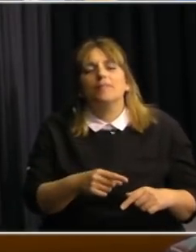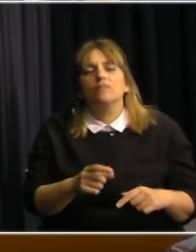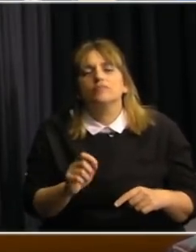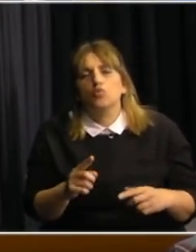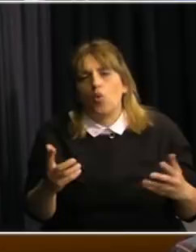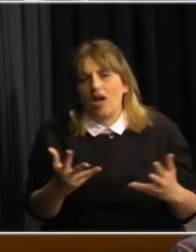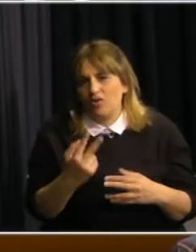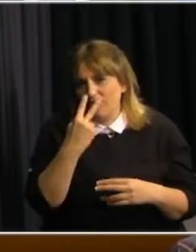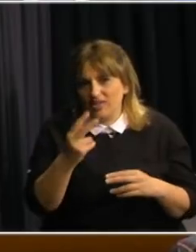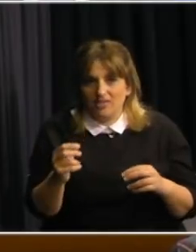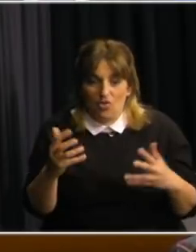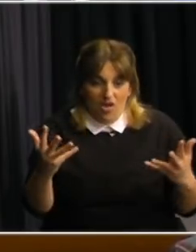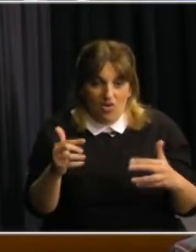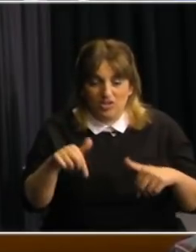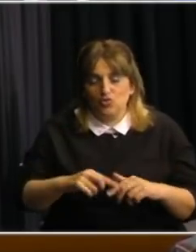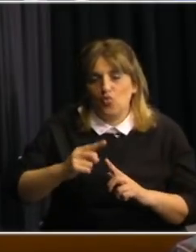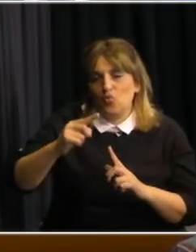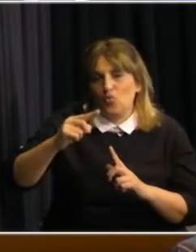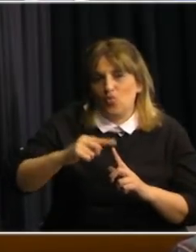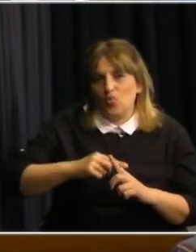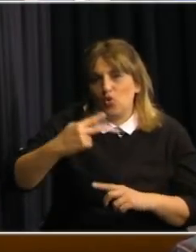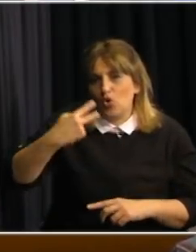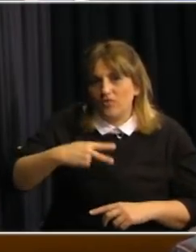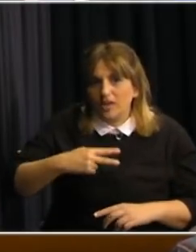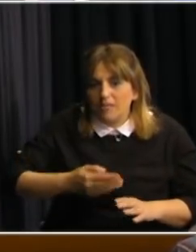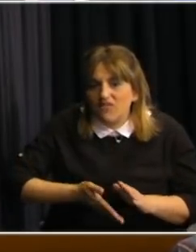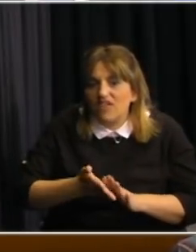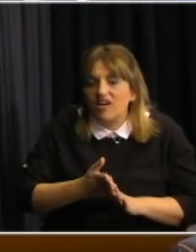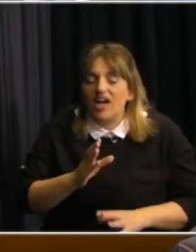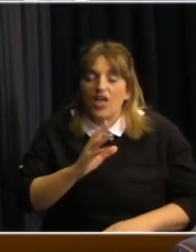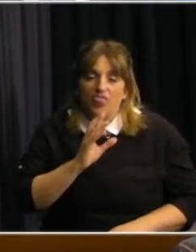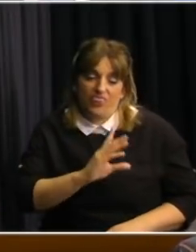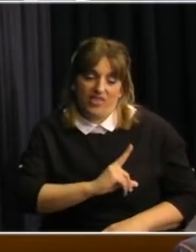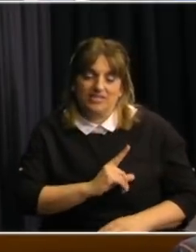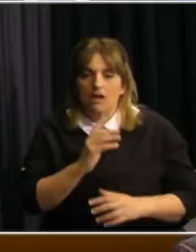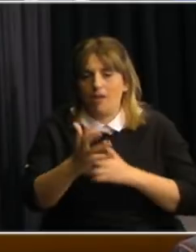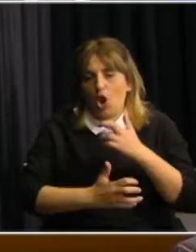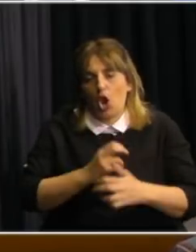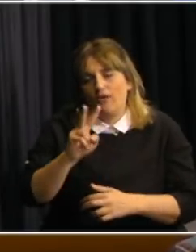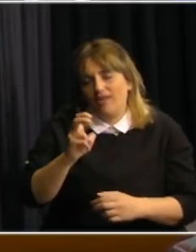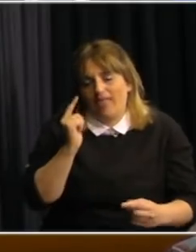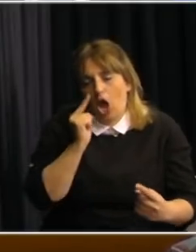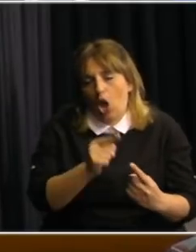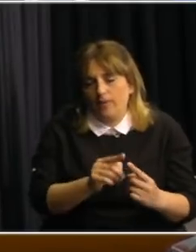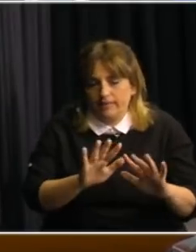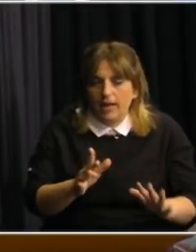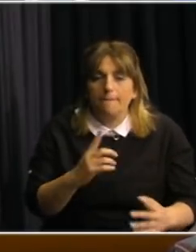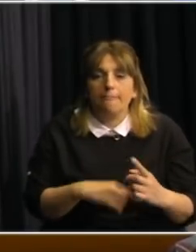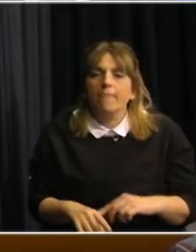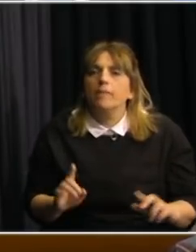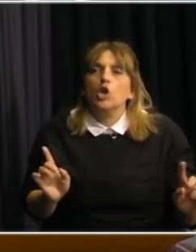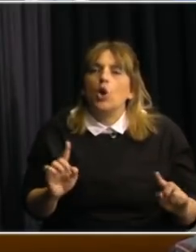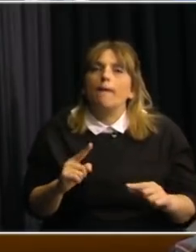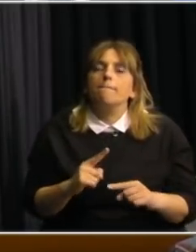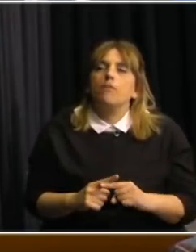estamos mirando la foto de hoy principio de noviembre yo la meta esa de llegar a diciembre en verde la puse igual no hay que